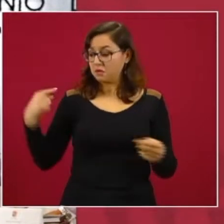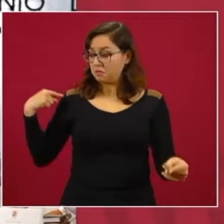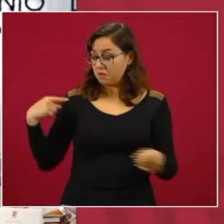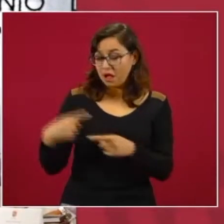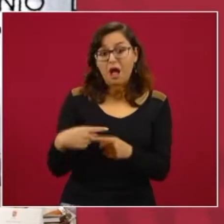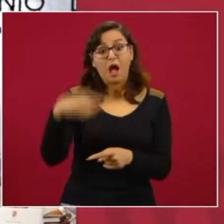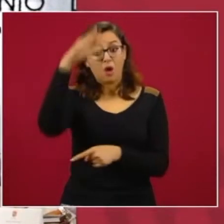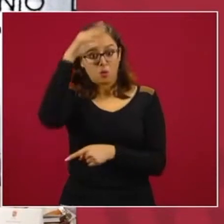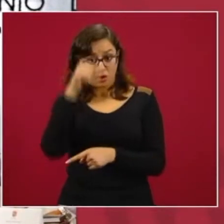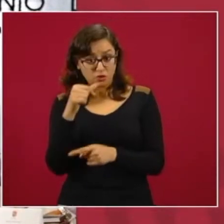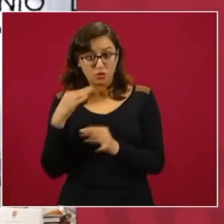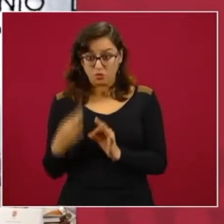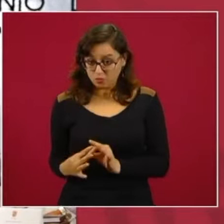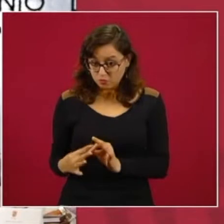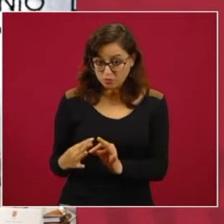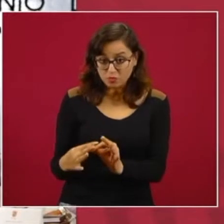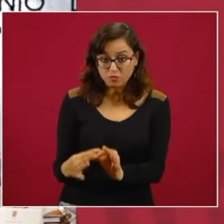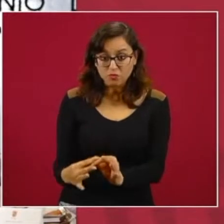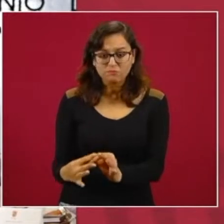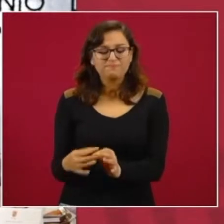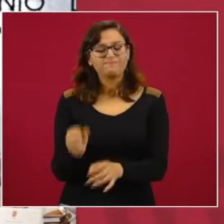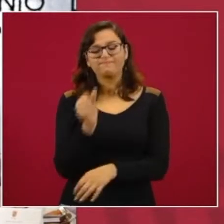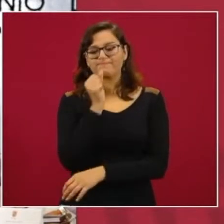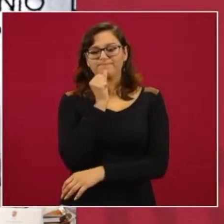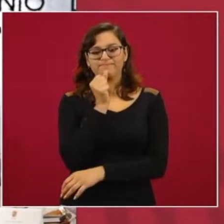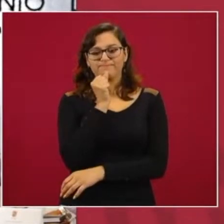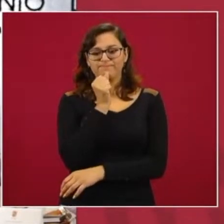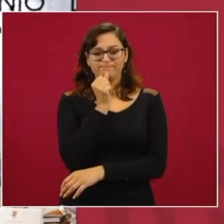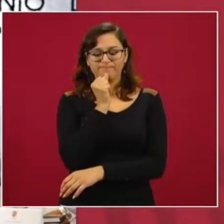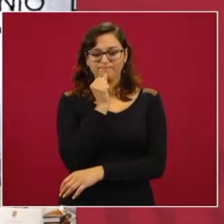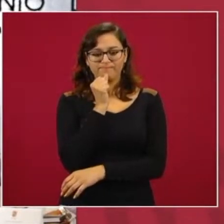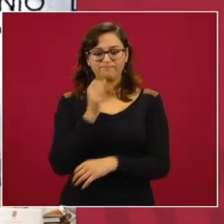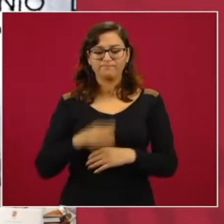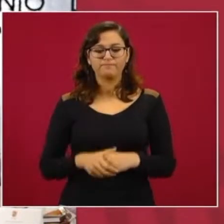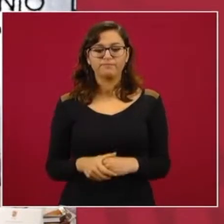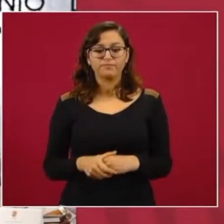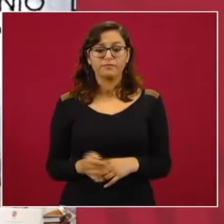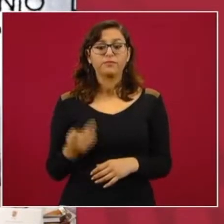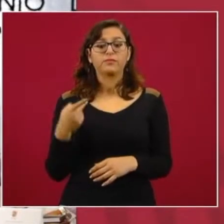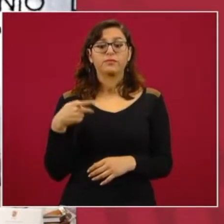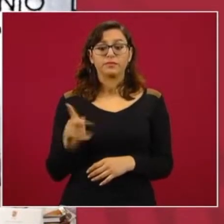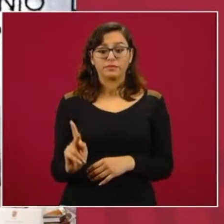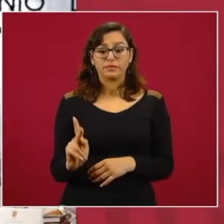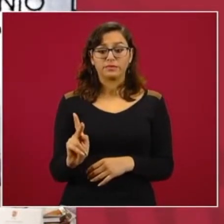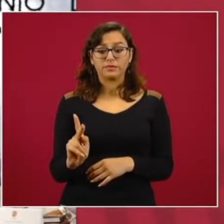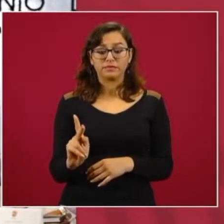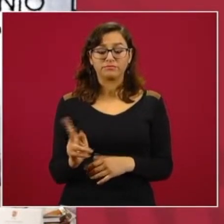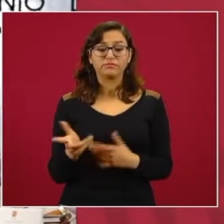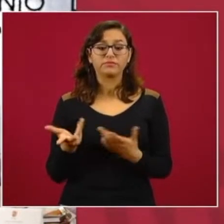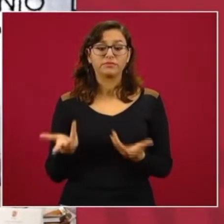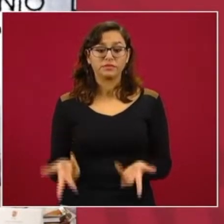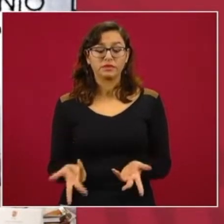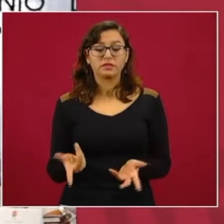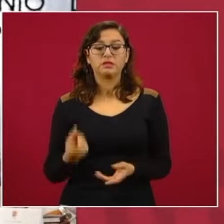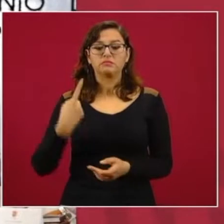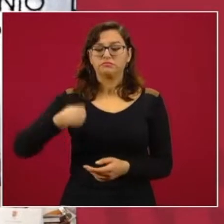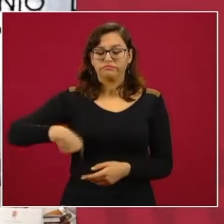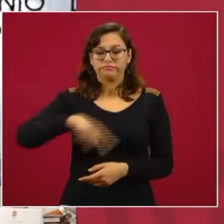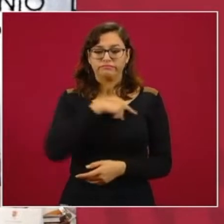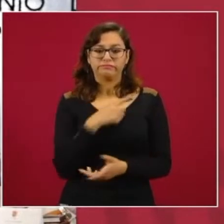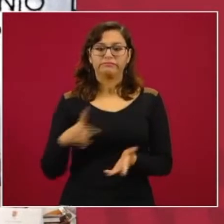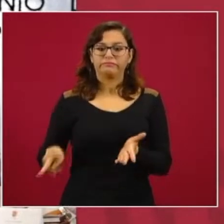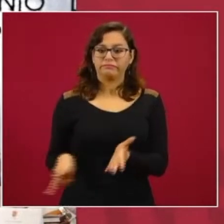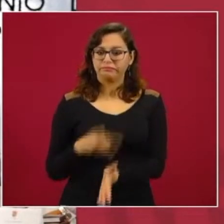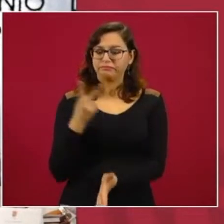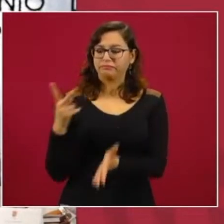de la resolución de carácter agrario que tiene que ser definitiva. Sin embargo, hemos venido implementando